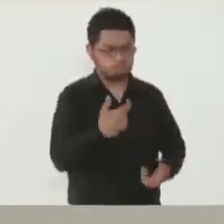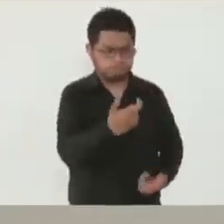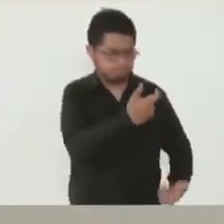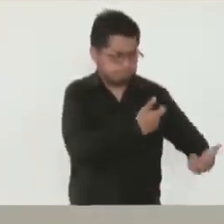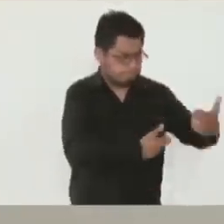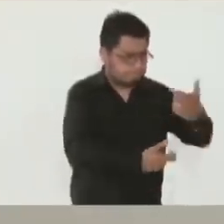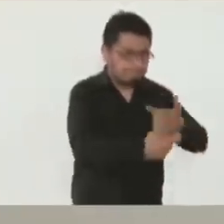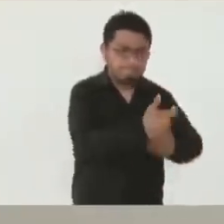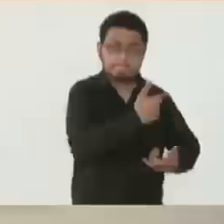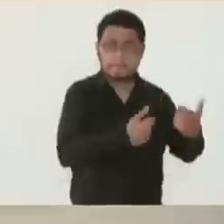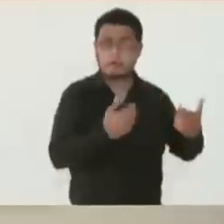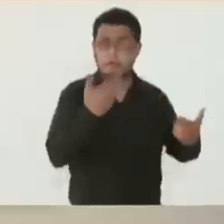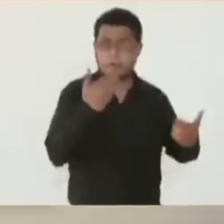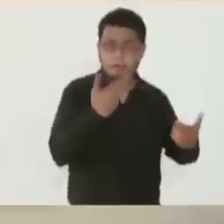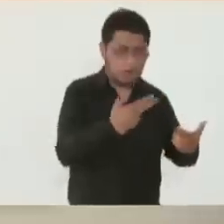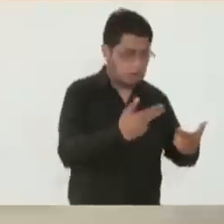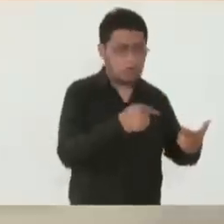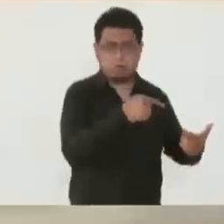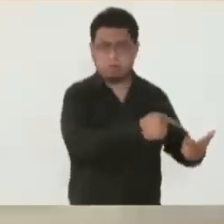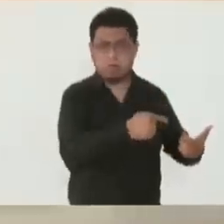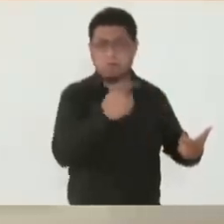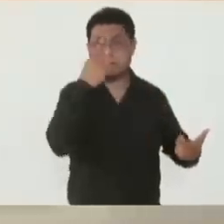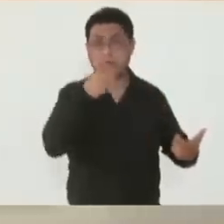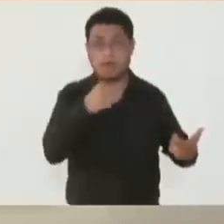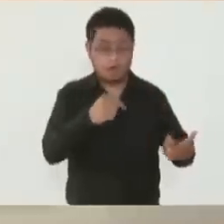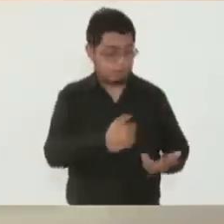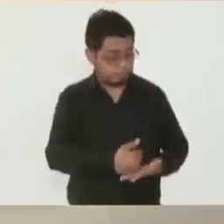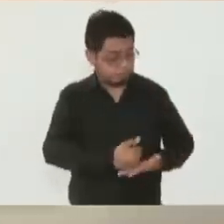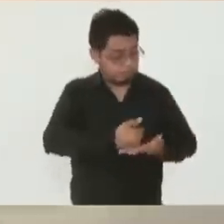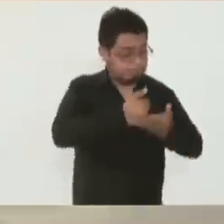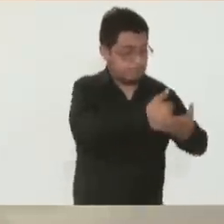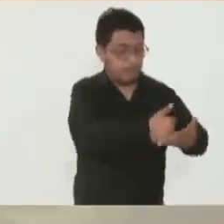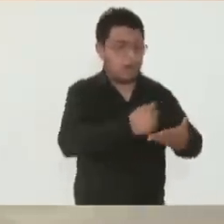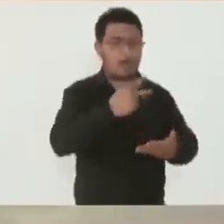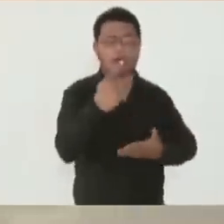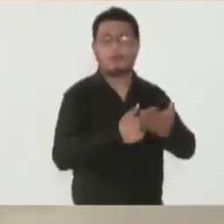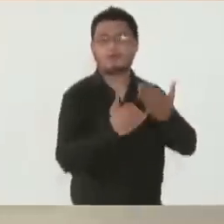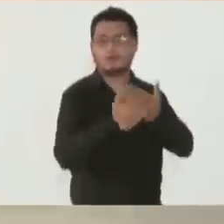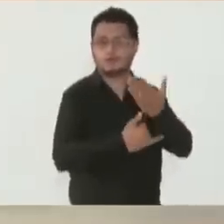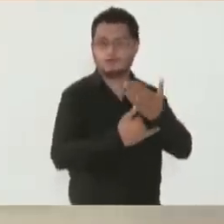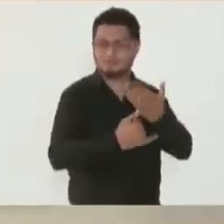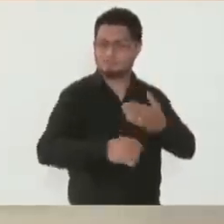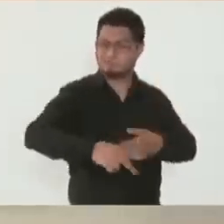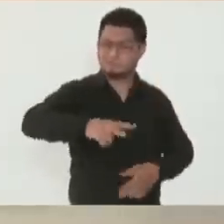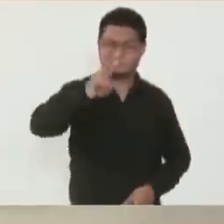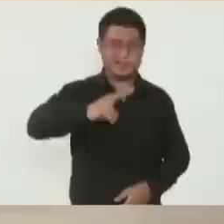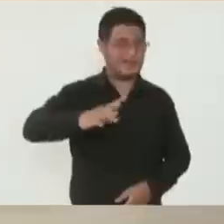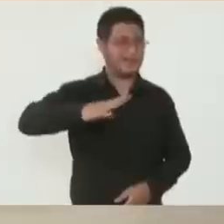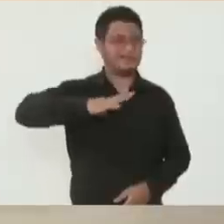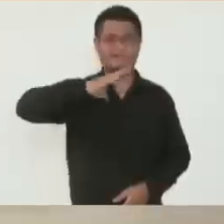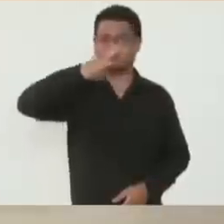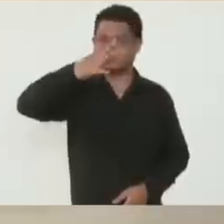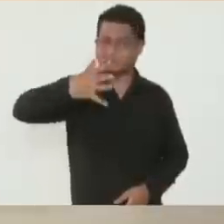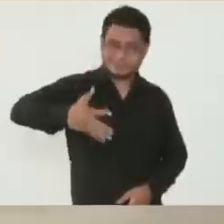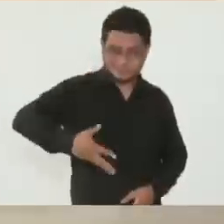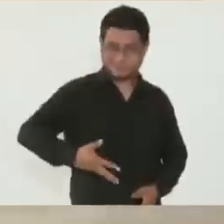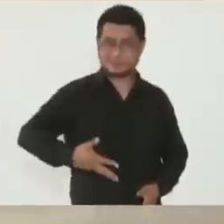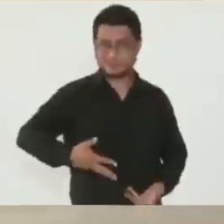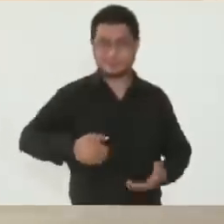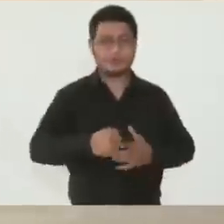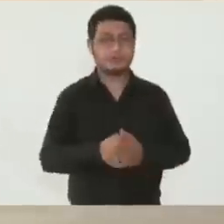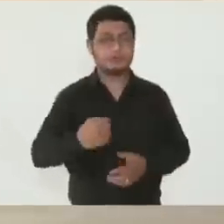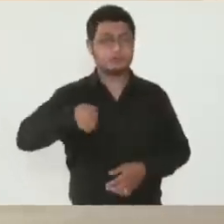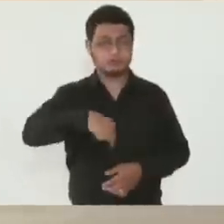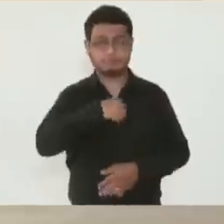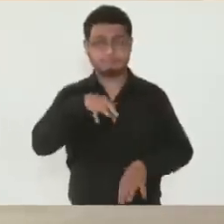en la zona para poder darle cabida a todo el proyecto. Estamos muy orgullosos del trabajo que estamos haciendo. Creemos que